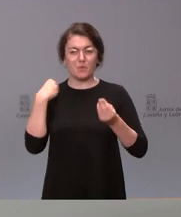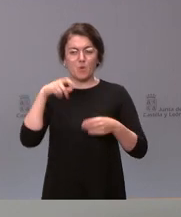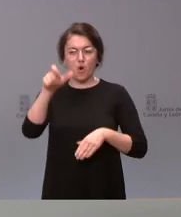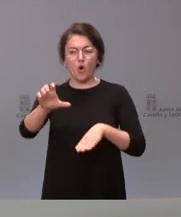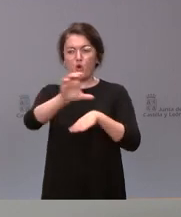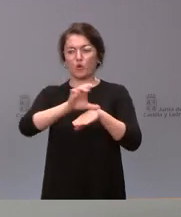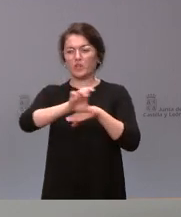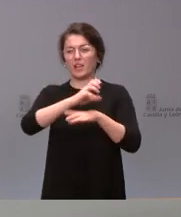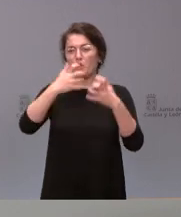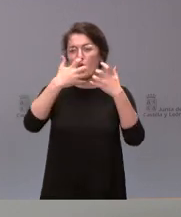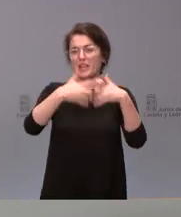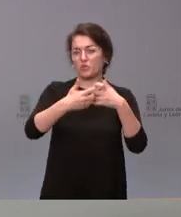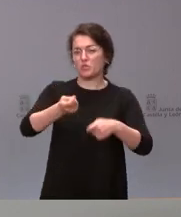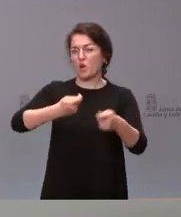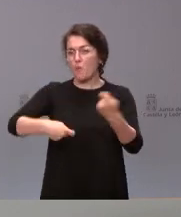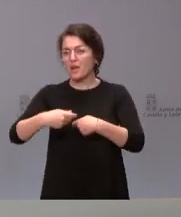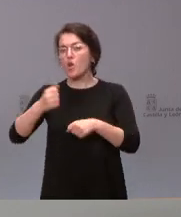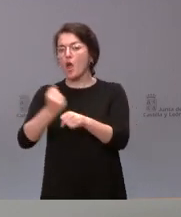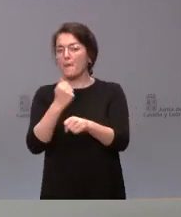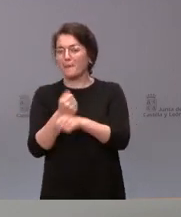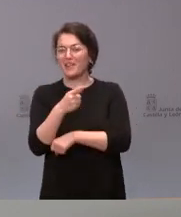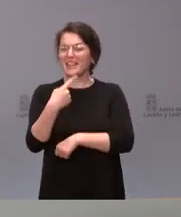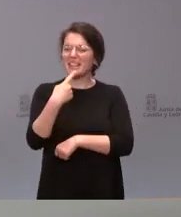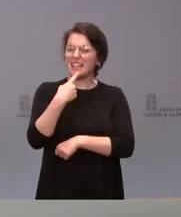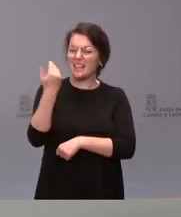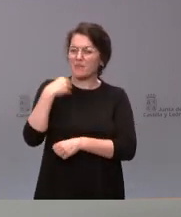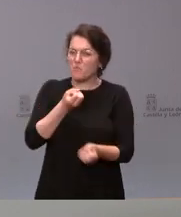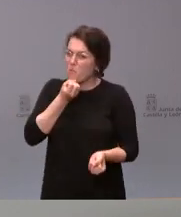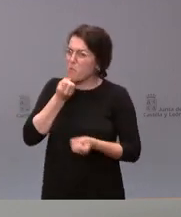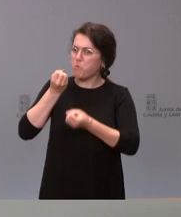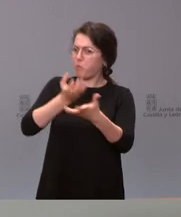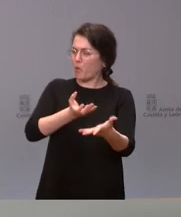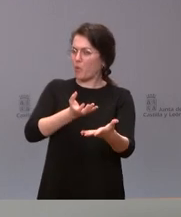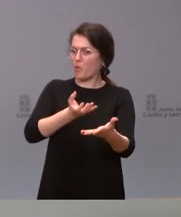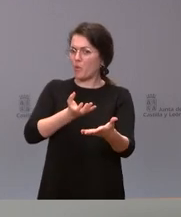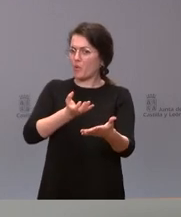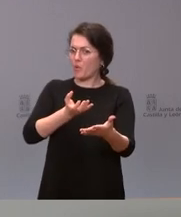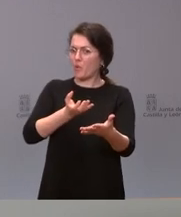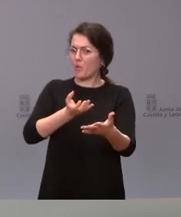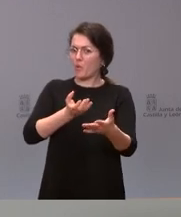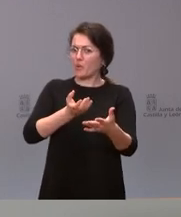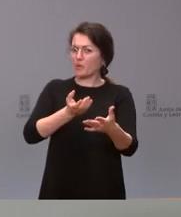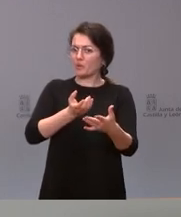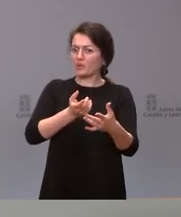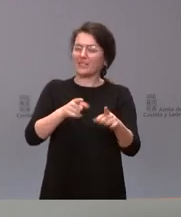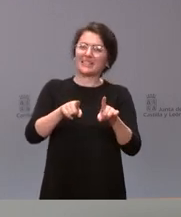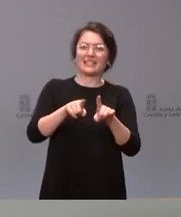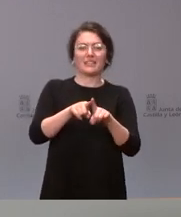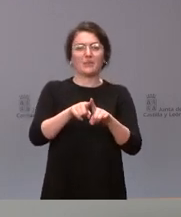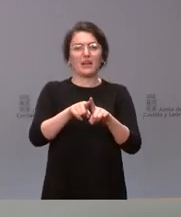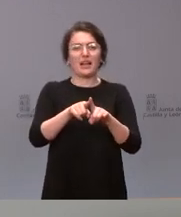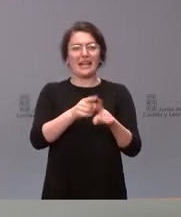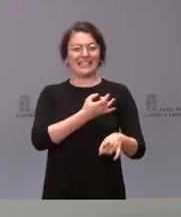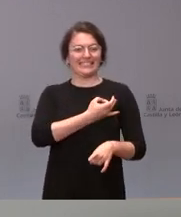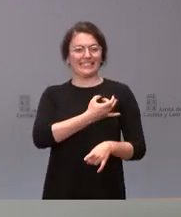y Empleo que haya anunciado que va a eliminar esas subvenciones a los agentes sociales. Sí que él ha